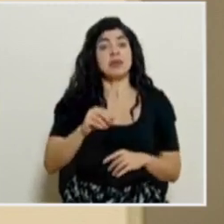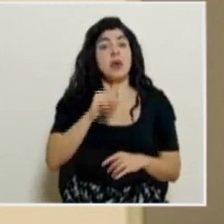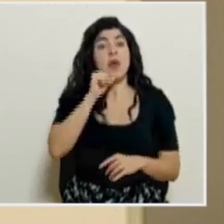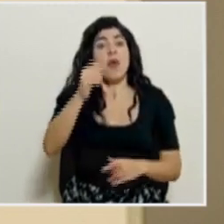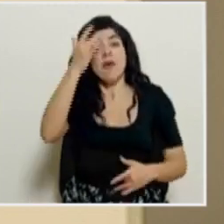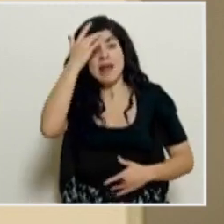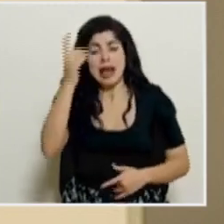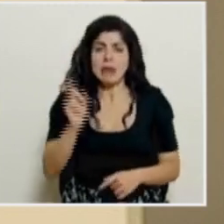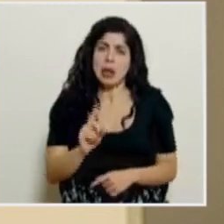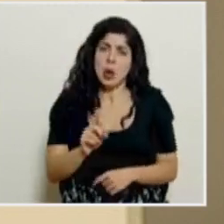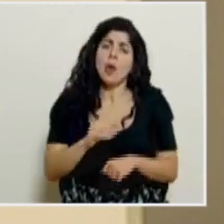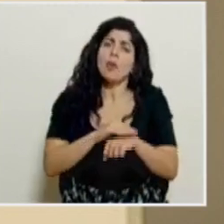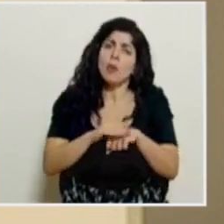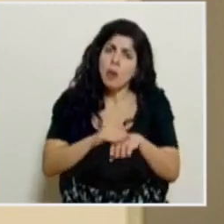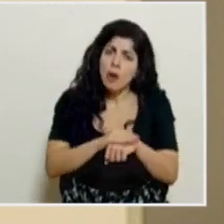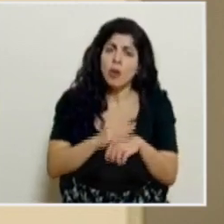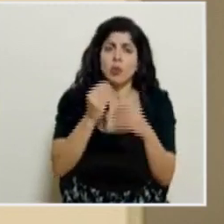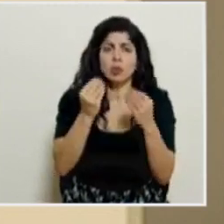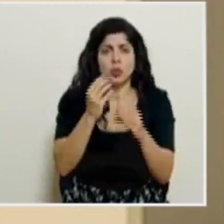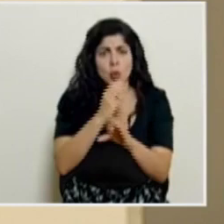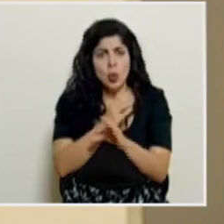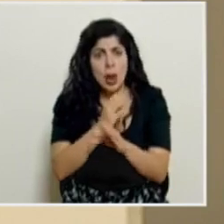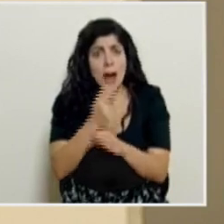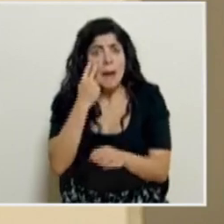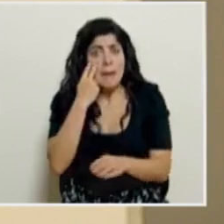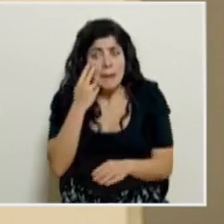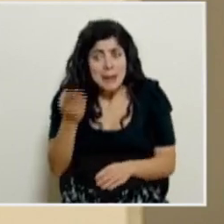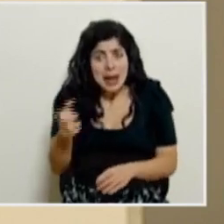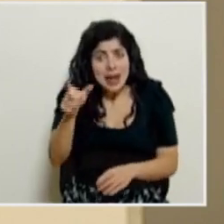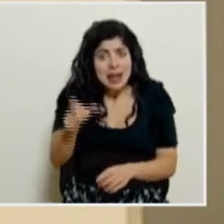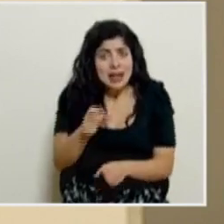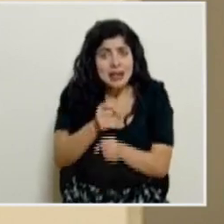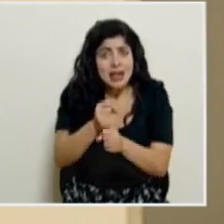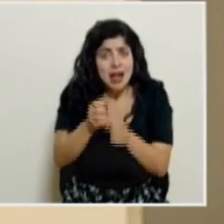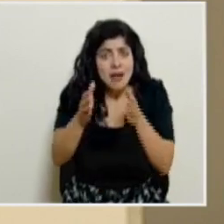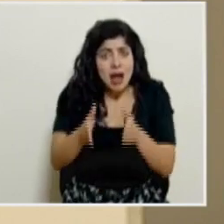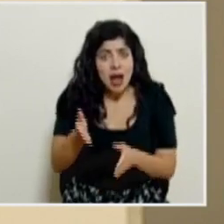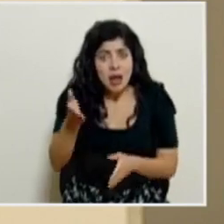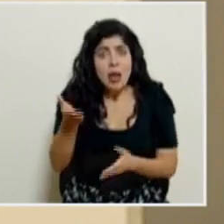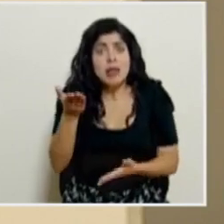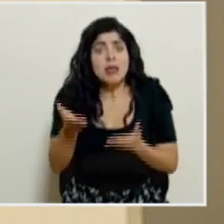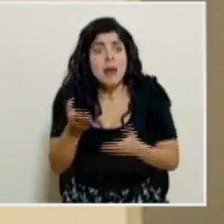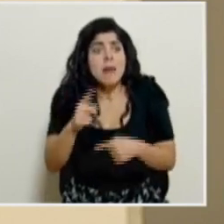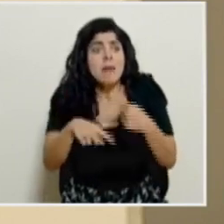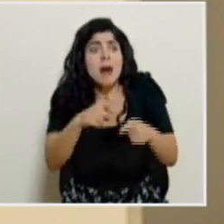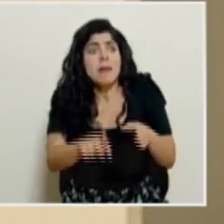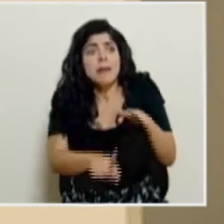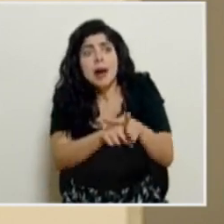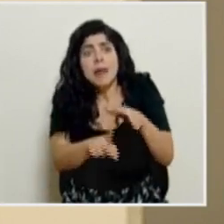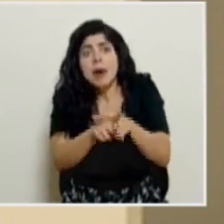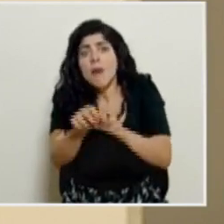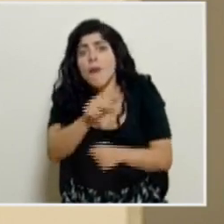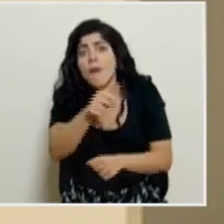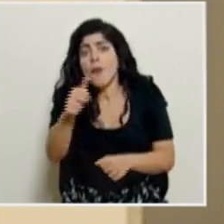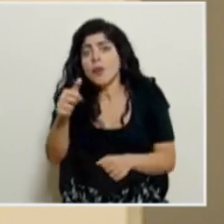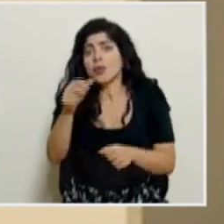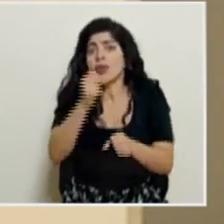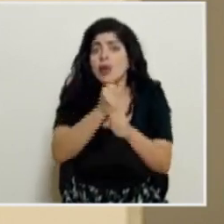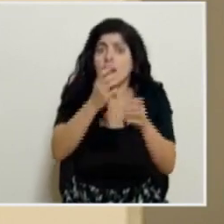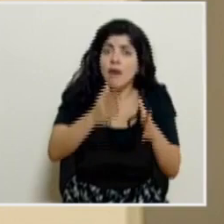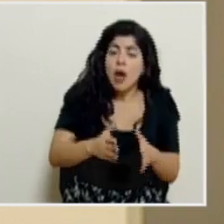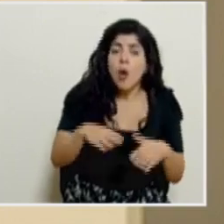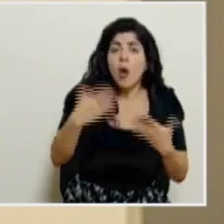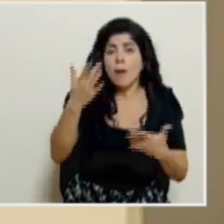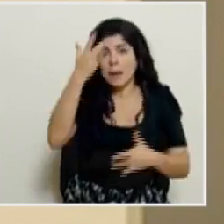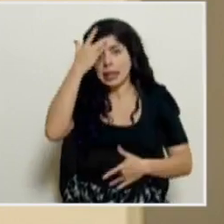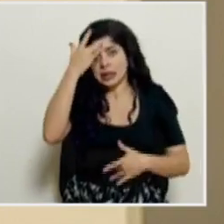favor, hay que tener muchísimo cuidado, vean este caso de este funcionario y probablemente se van a ir presentando más casos en funcionarios y en